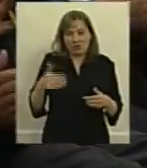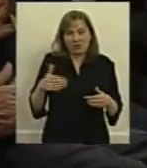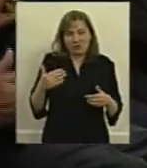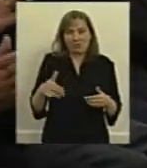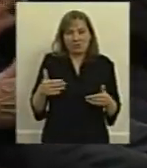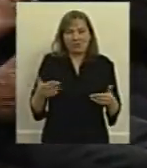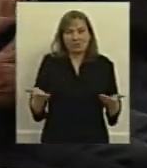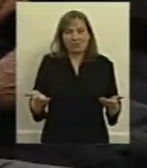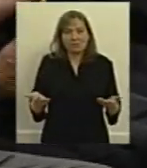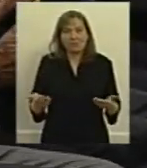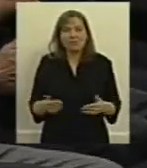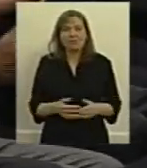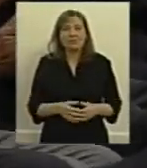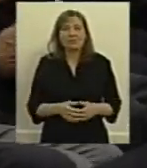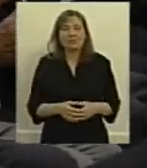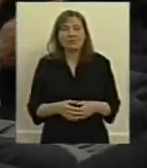sabemos que